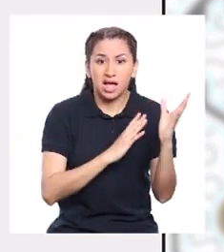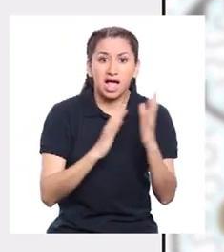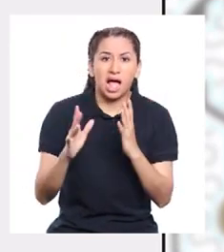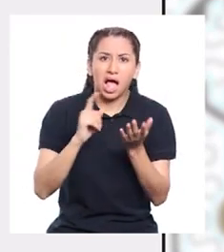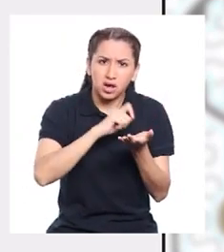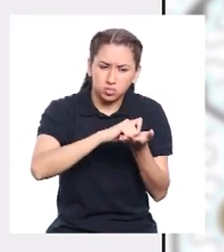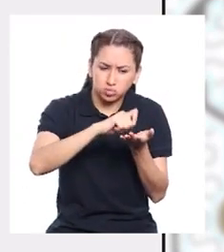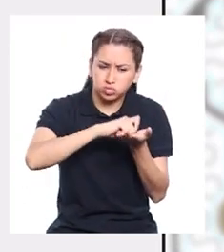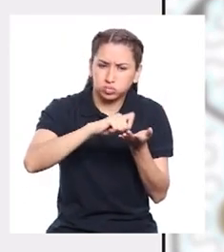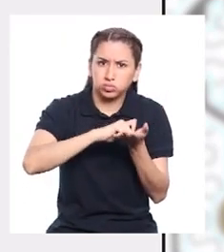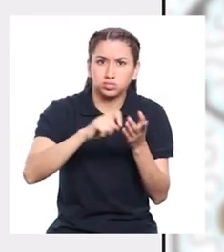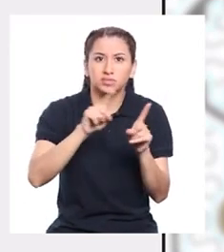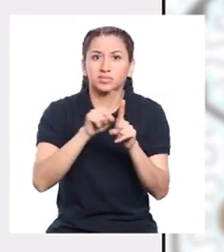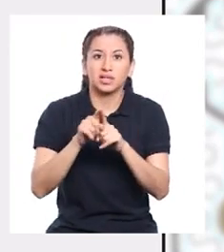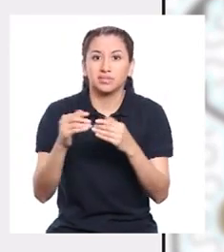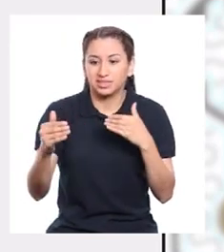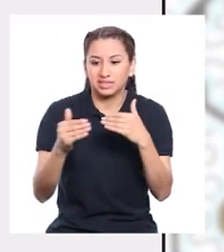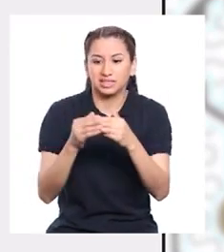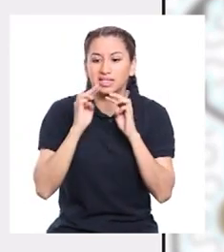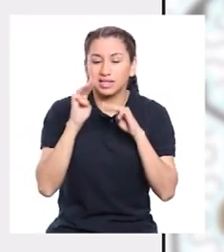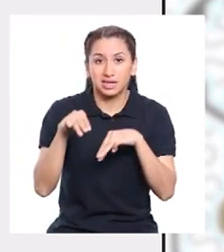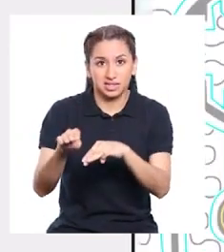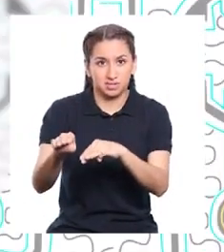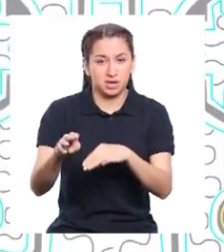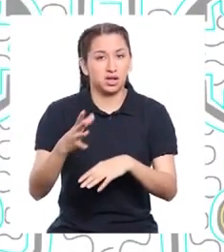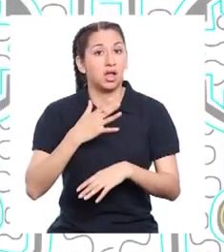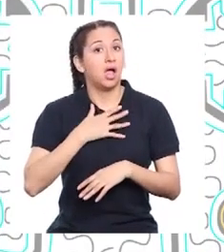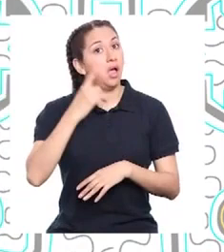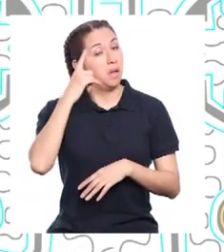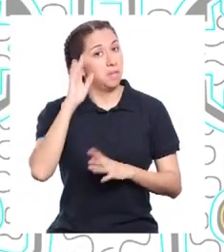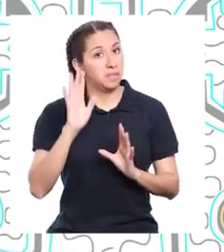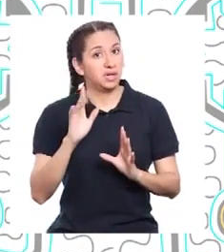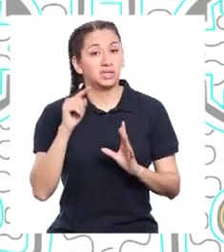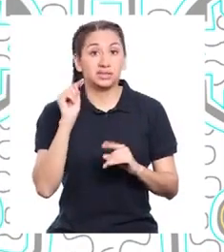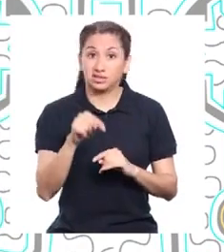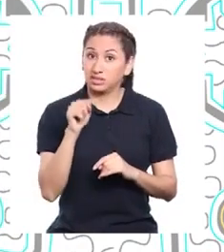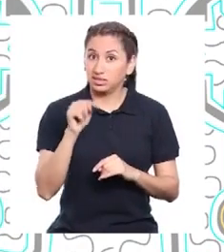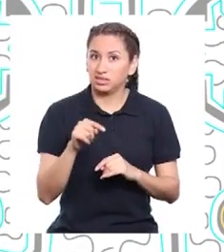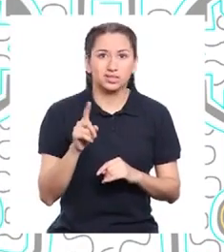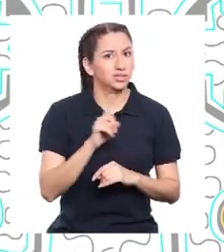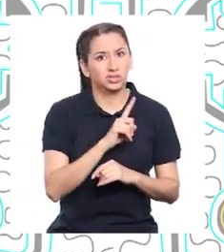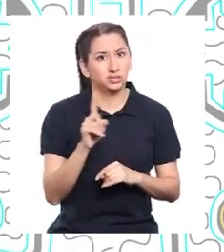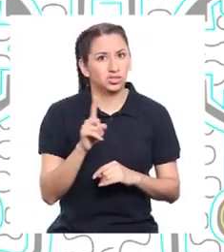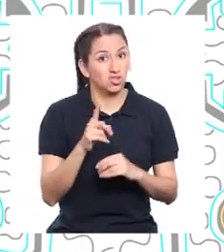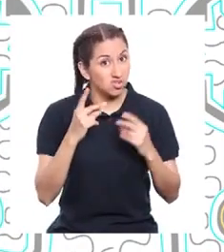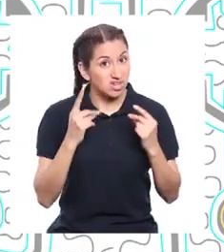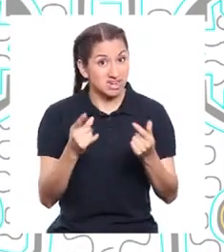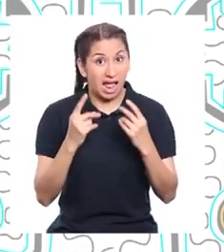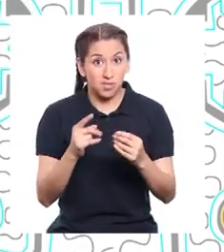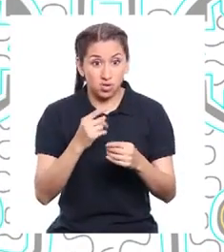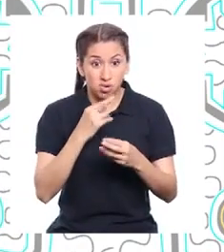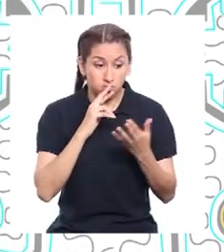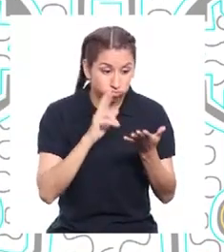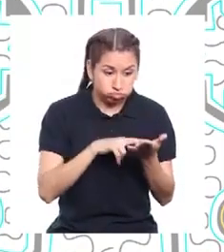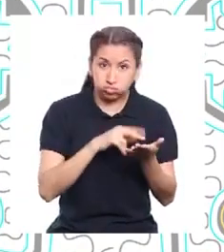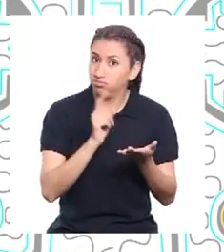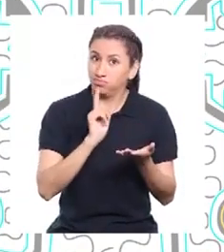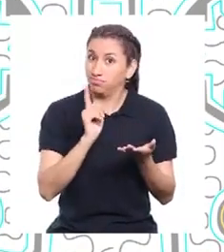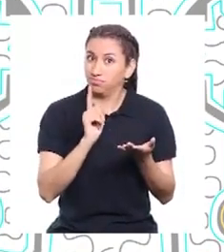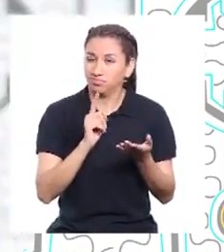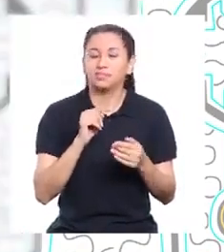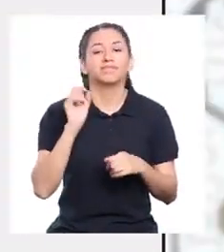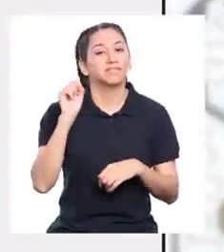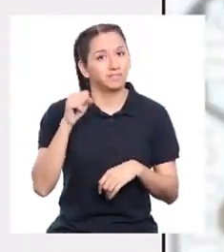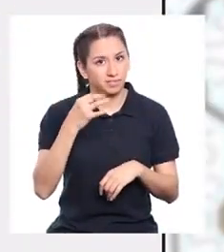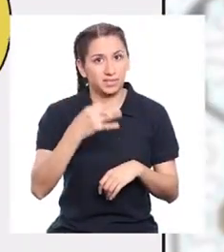aire cerca de la superficie y de los océanos. Me imagino que esto no debió ser rápido. En